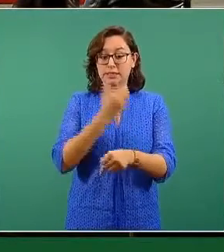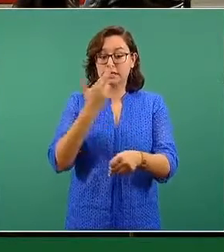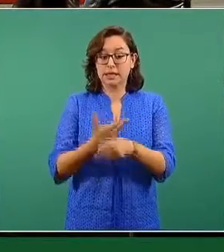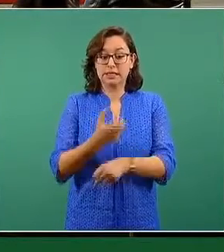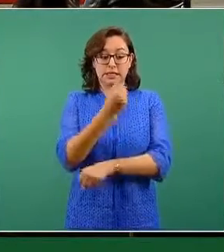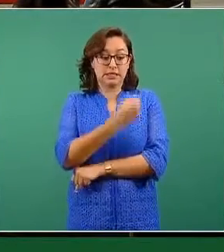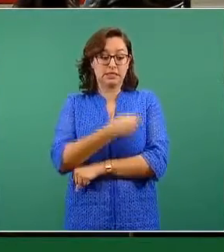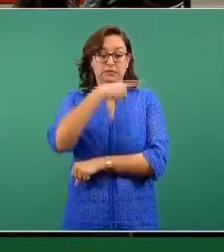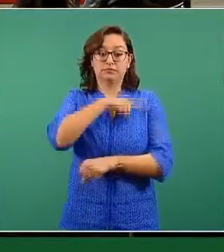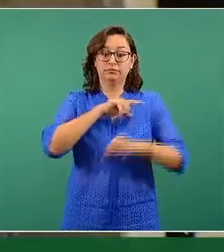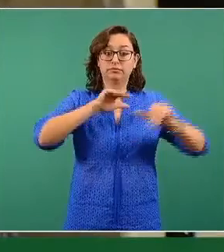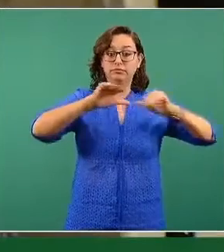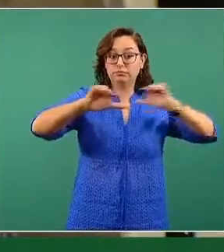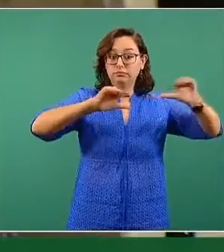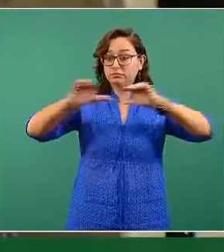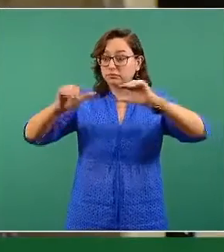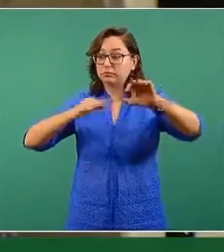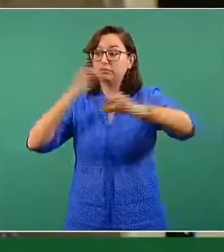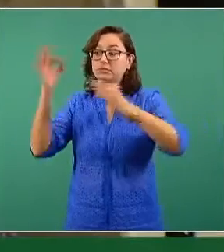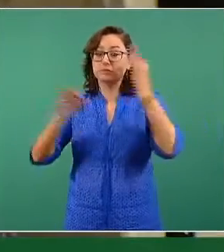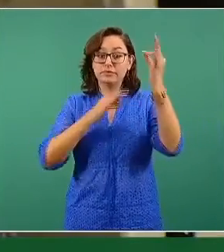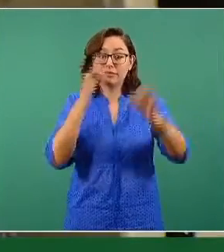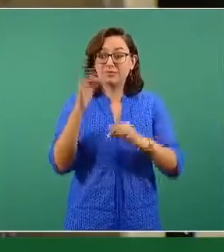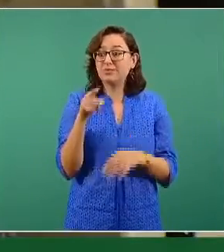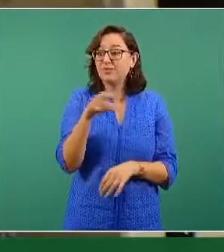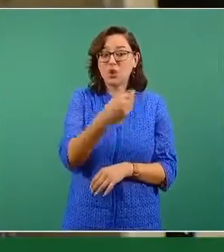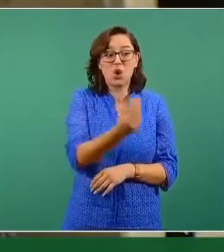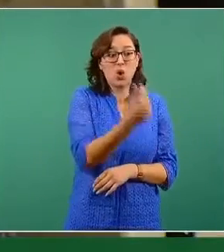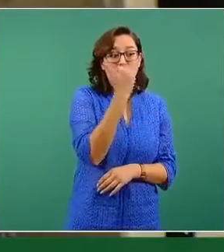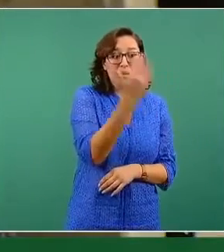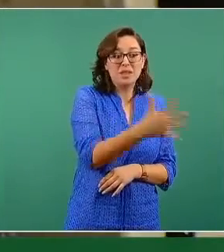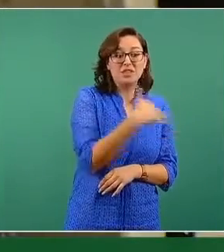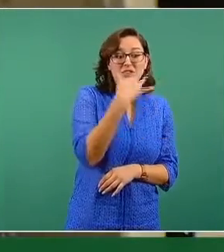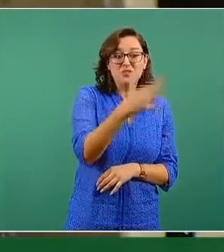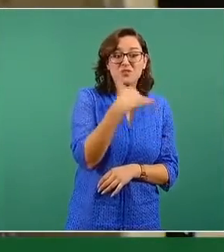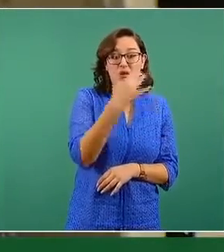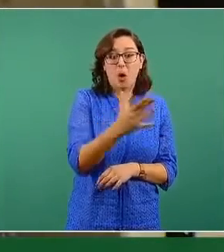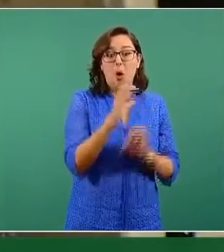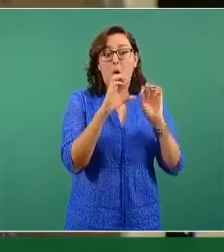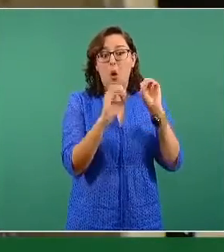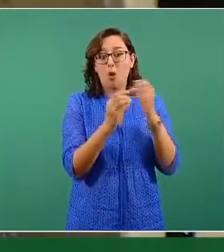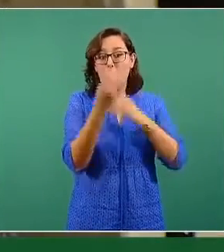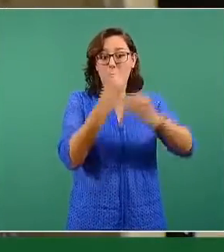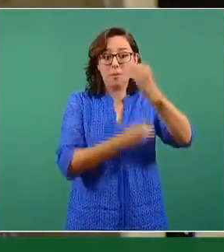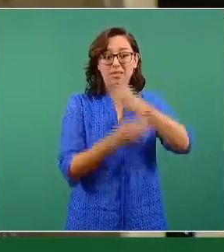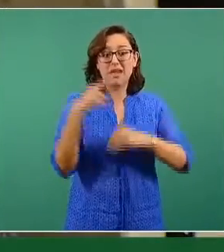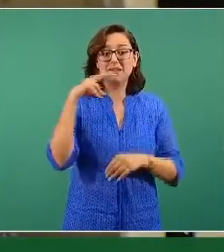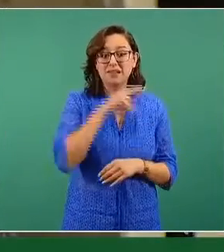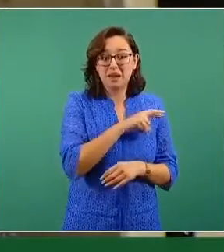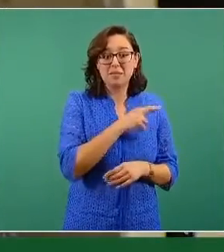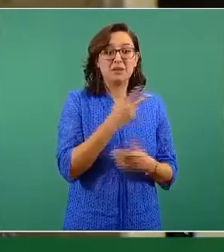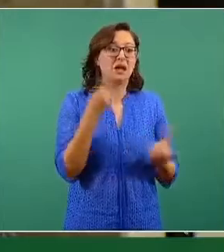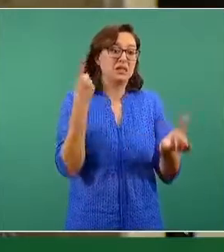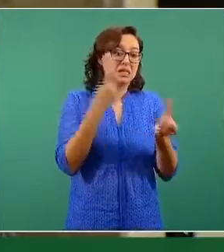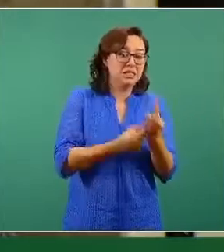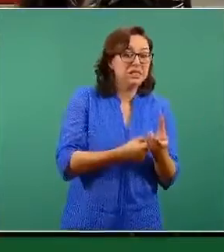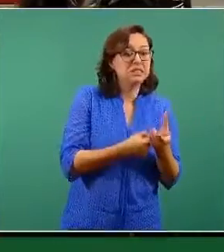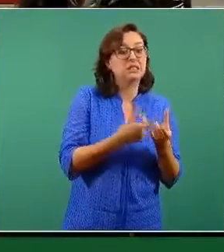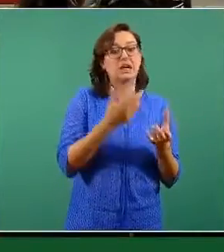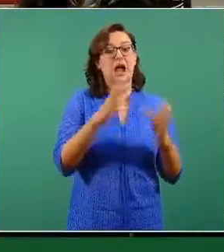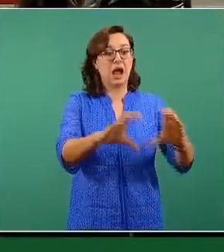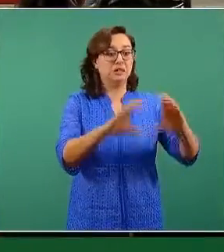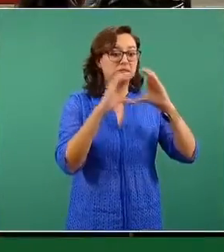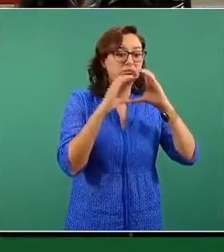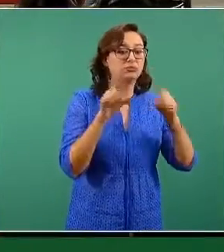consumo o la ingesta de alimentos chatarra o alimentos fast food, alimentos enlatados, hot dogs, hamburguesas,